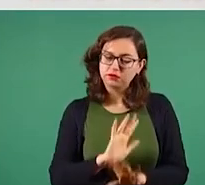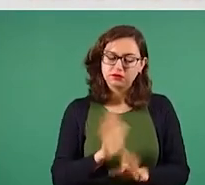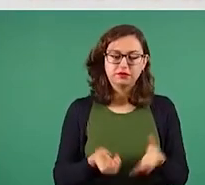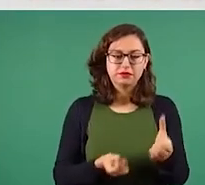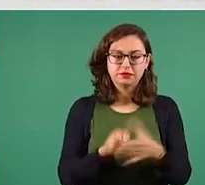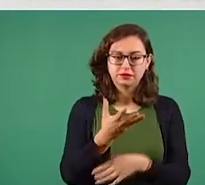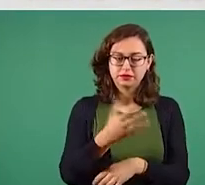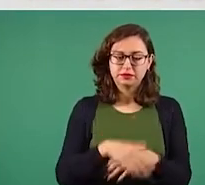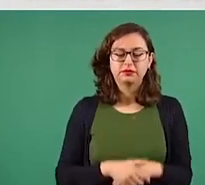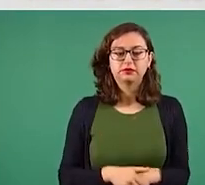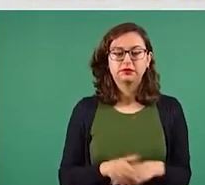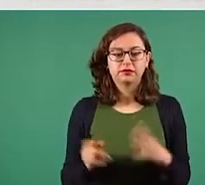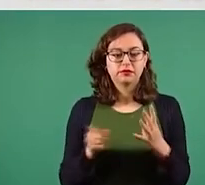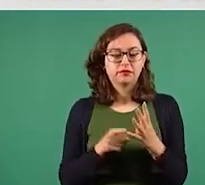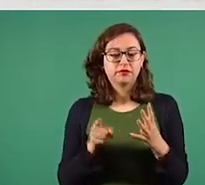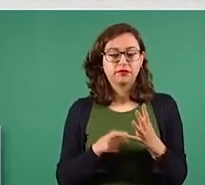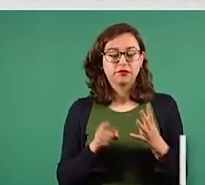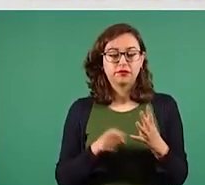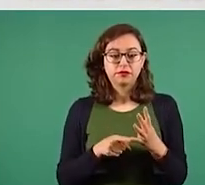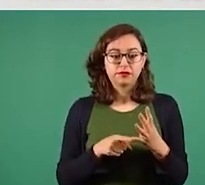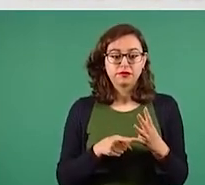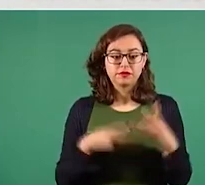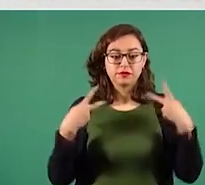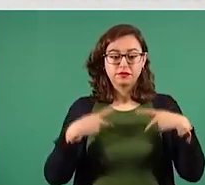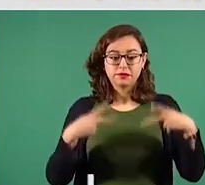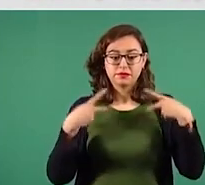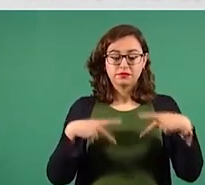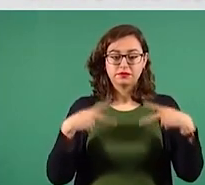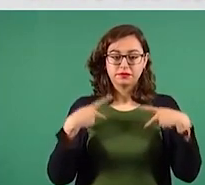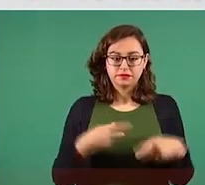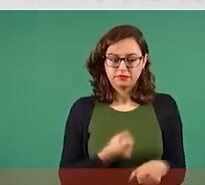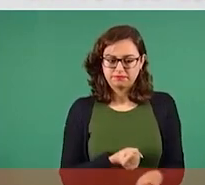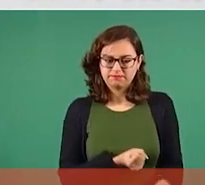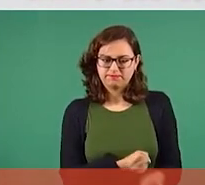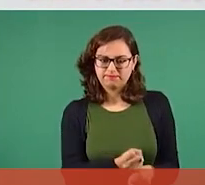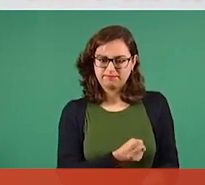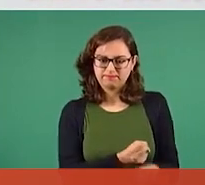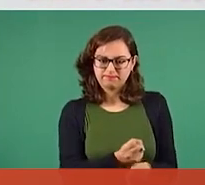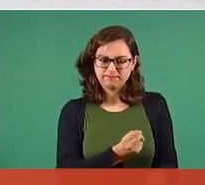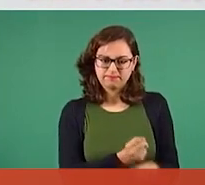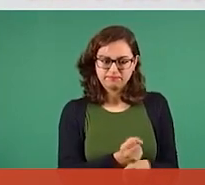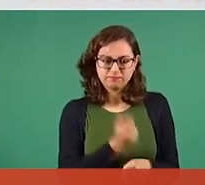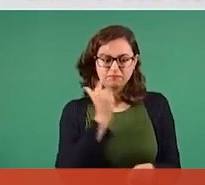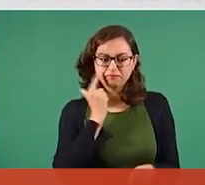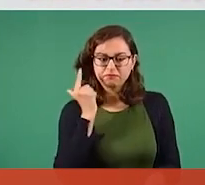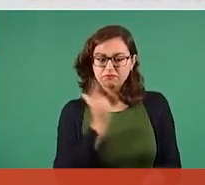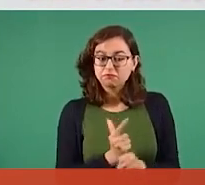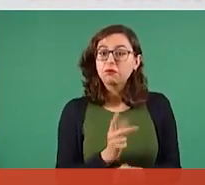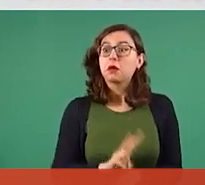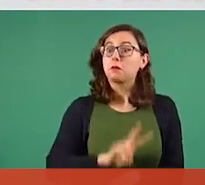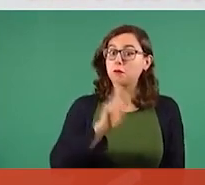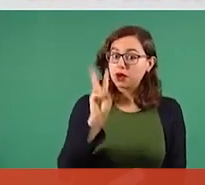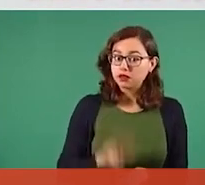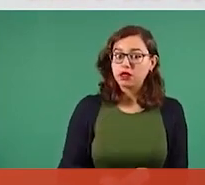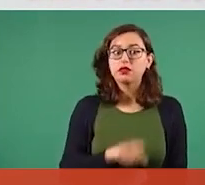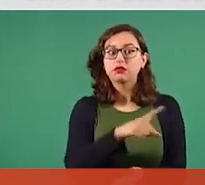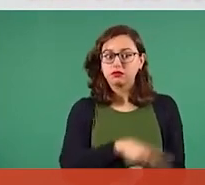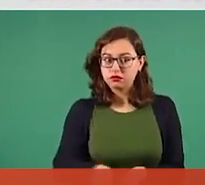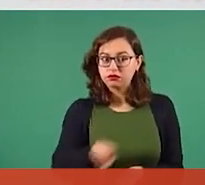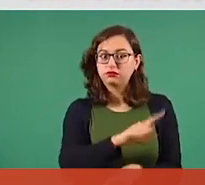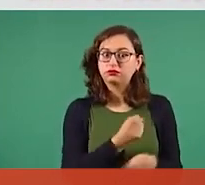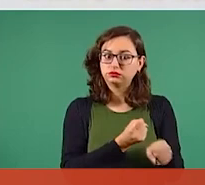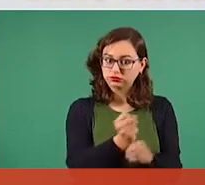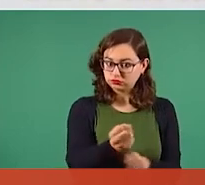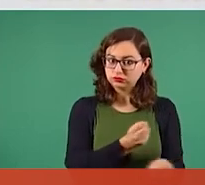los que hayan sido torturados y se pruebe con el protocolo de Estambul que,